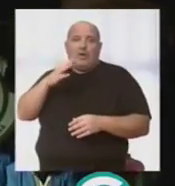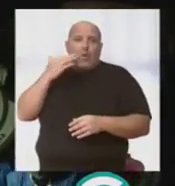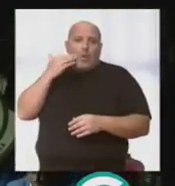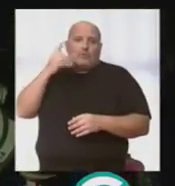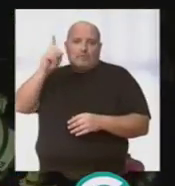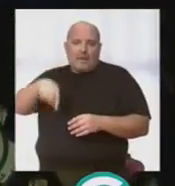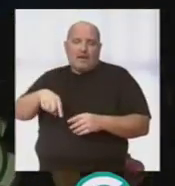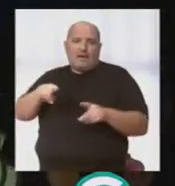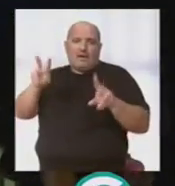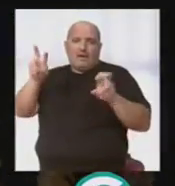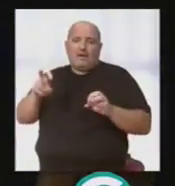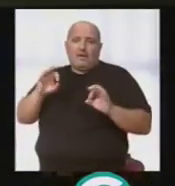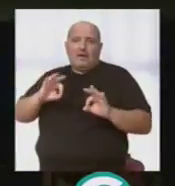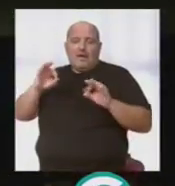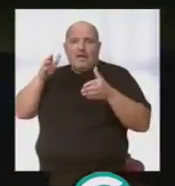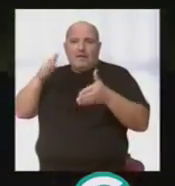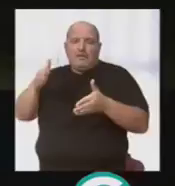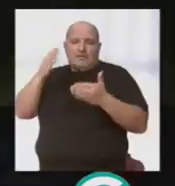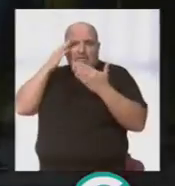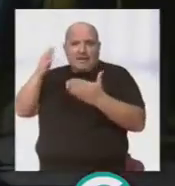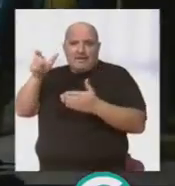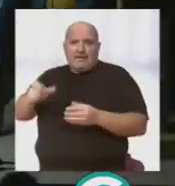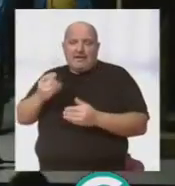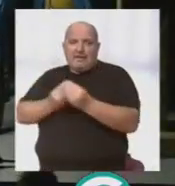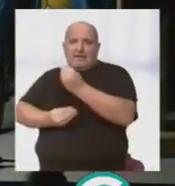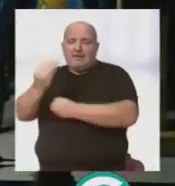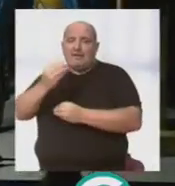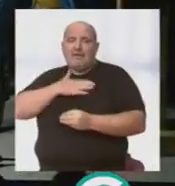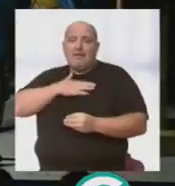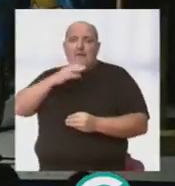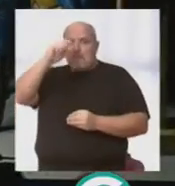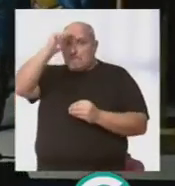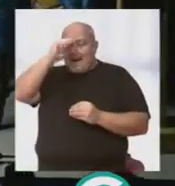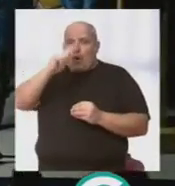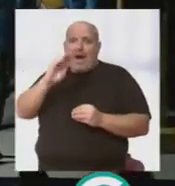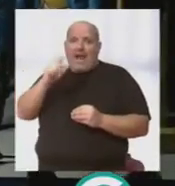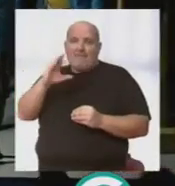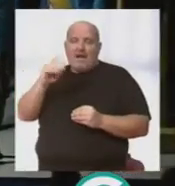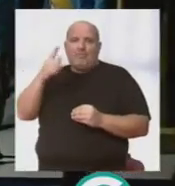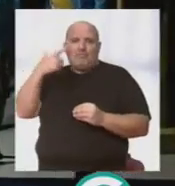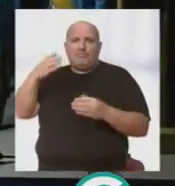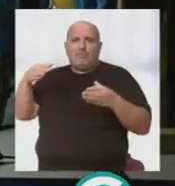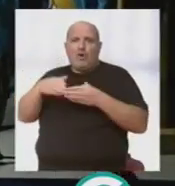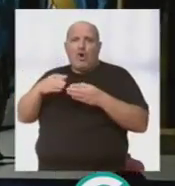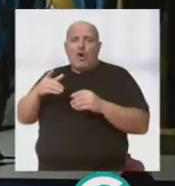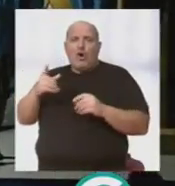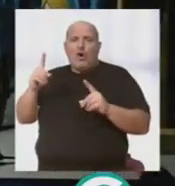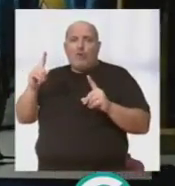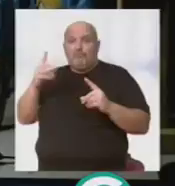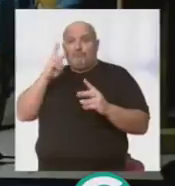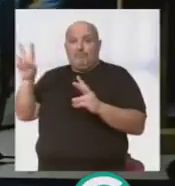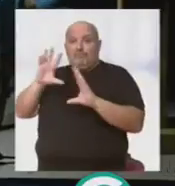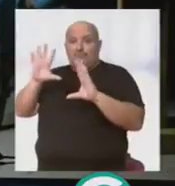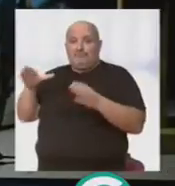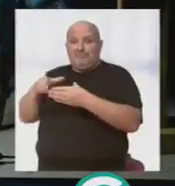actos también centrales por esa dedicatoria en el centenario del nacimiento de Paco Alba con la actuación de la orquesta de los